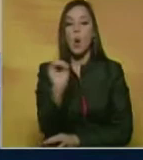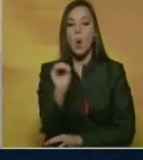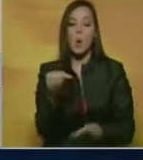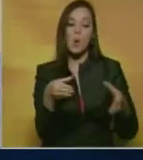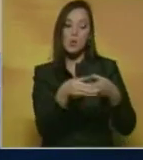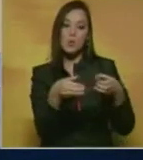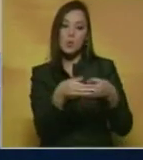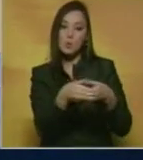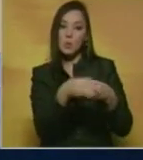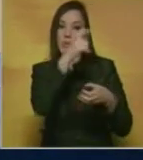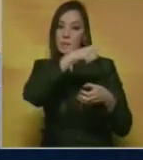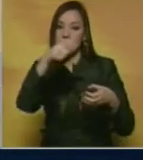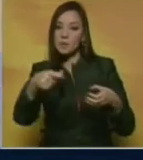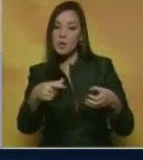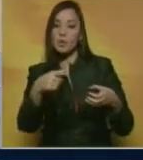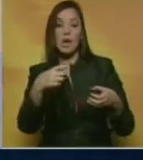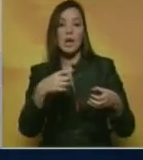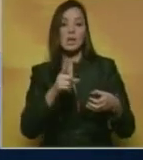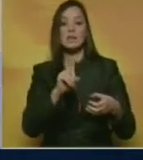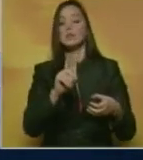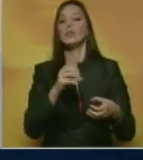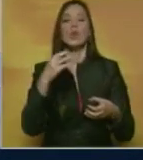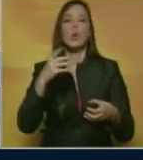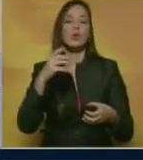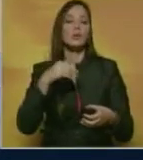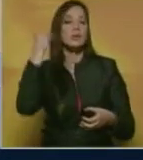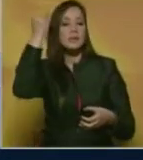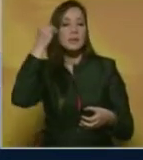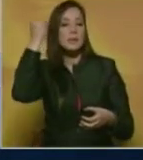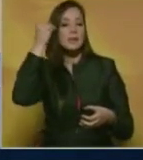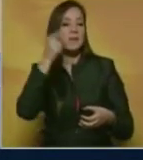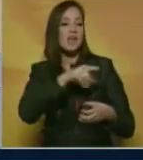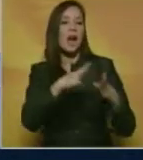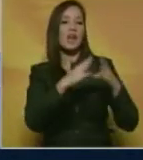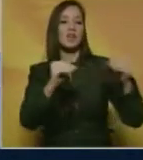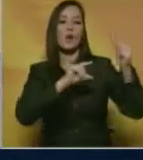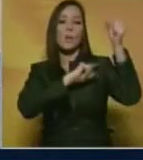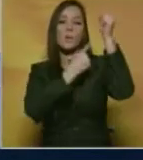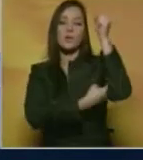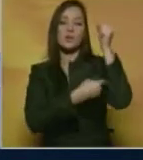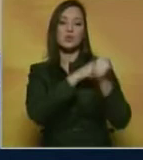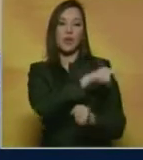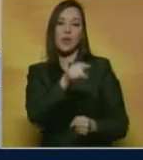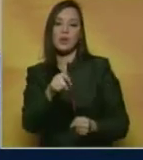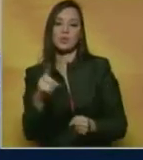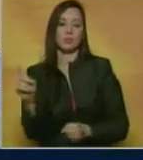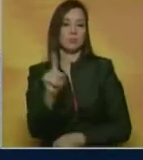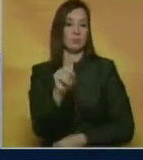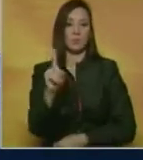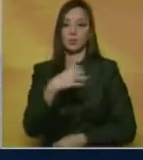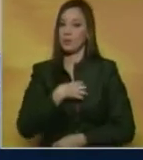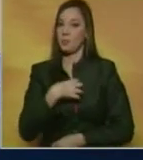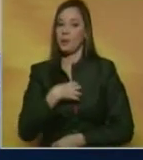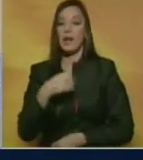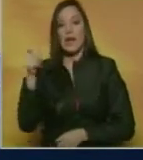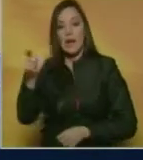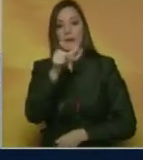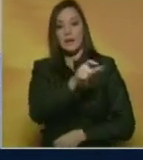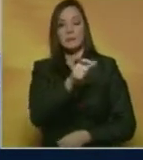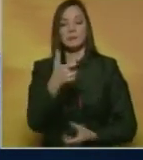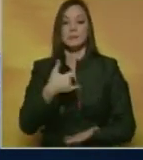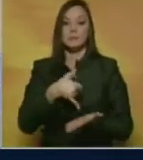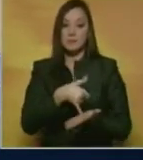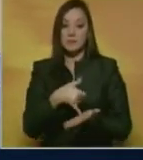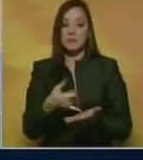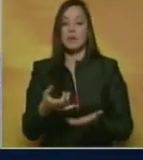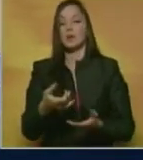humano se puede considerar omnipotente, autorizado a pasar por